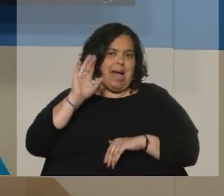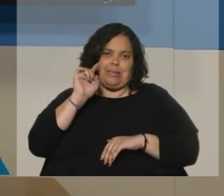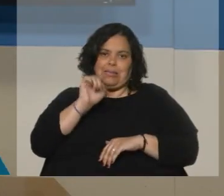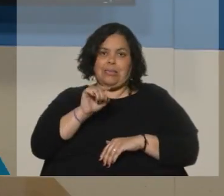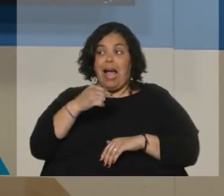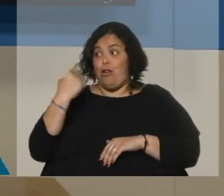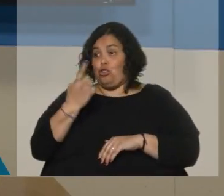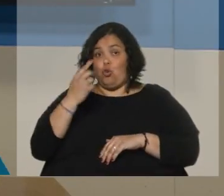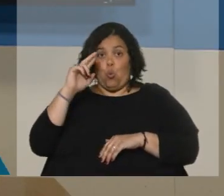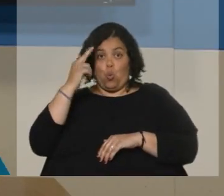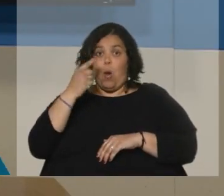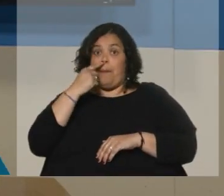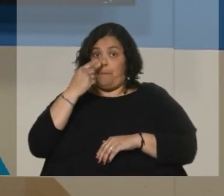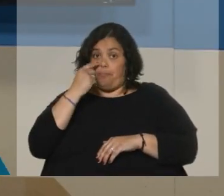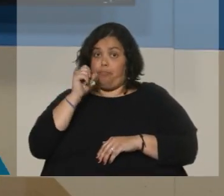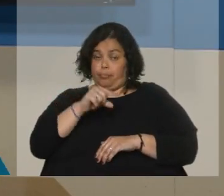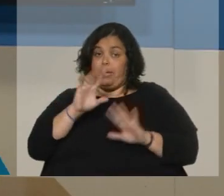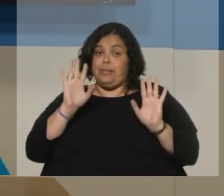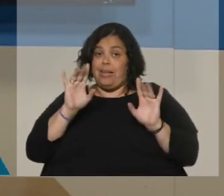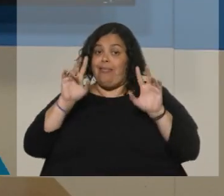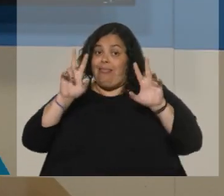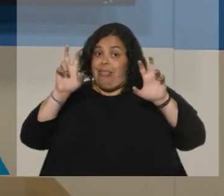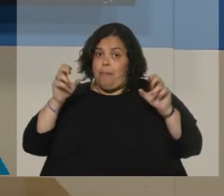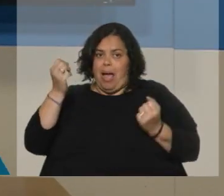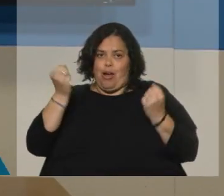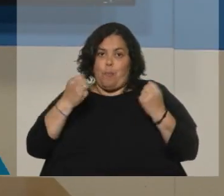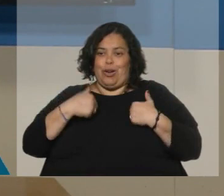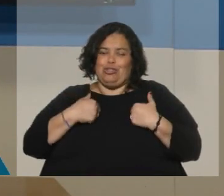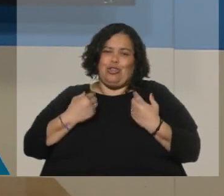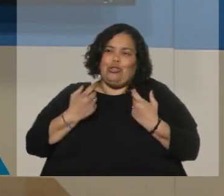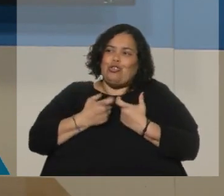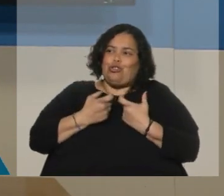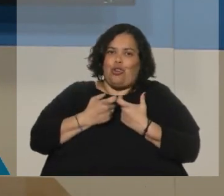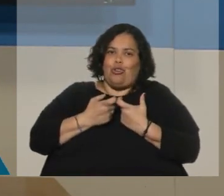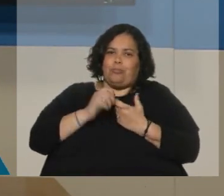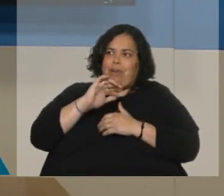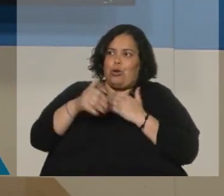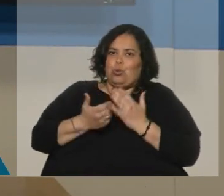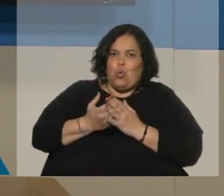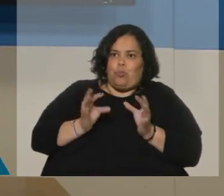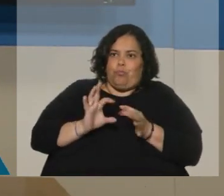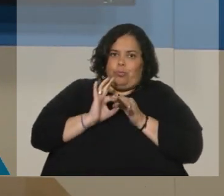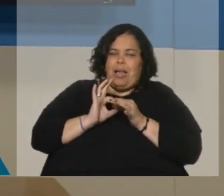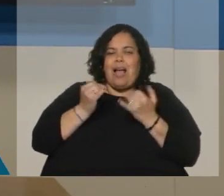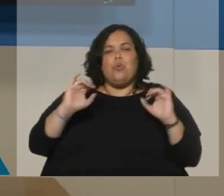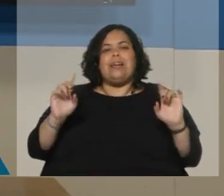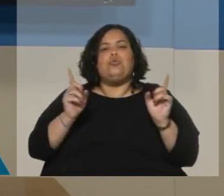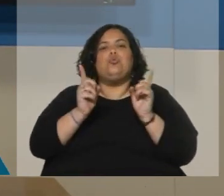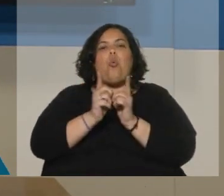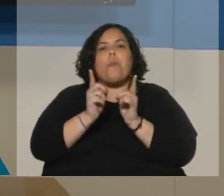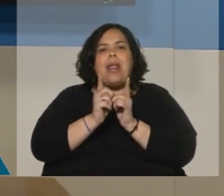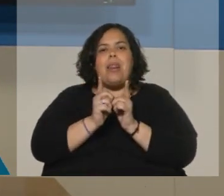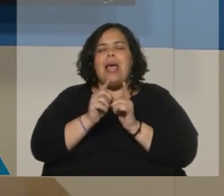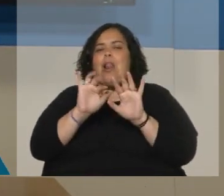es un socio importante. Tenemos preparado un resumen de, un minutito, minutito y poco, con